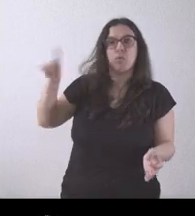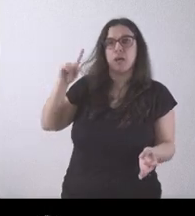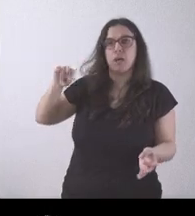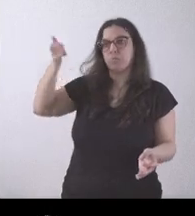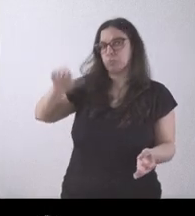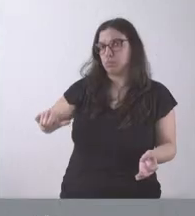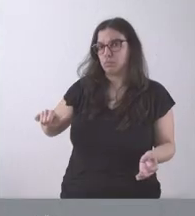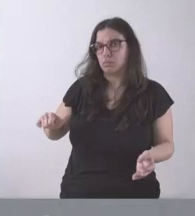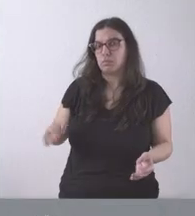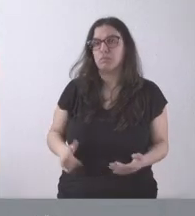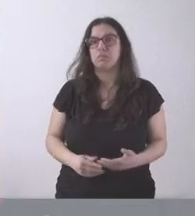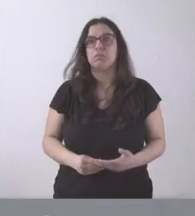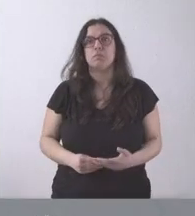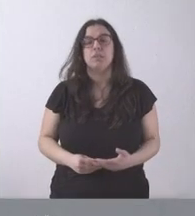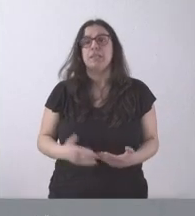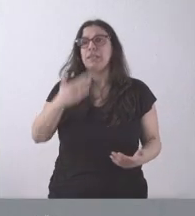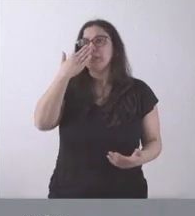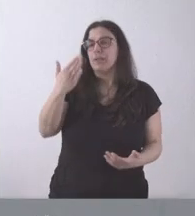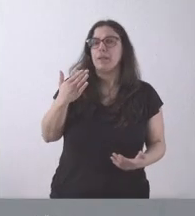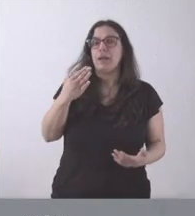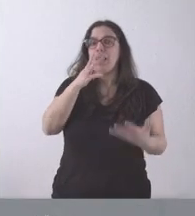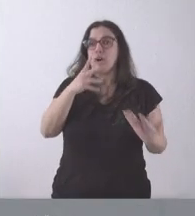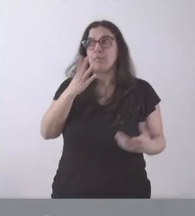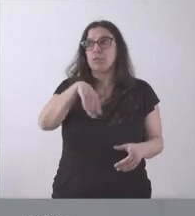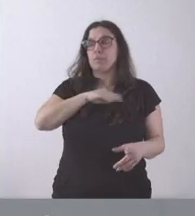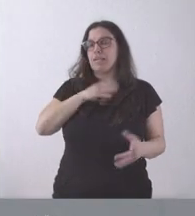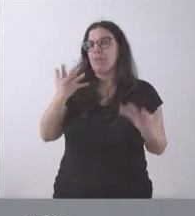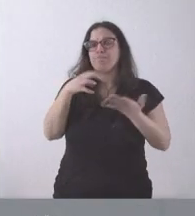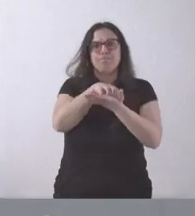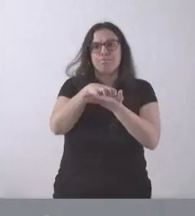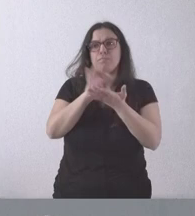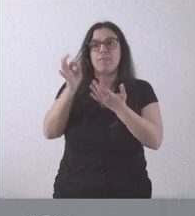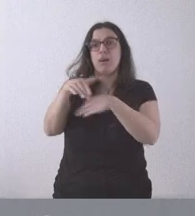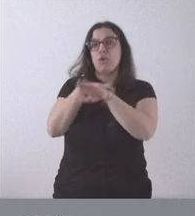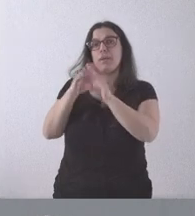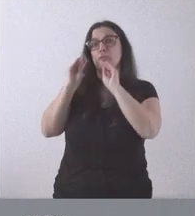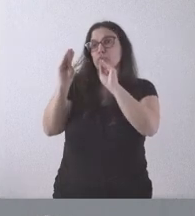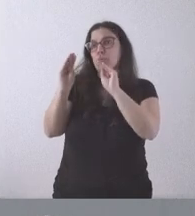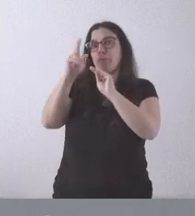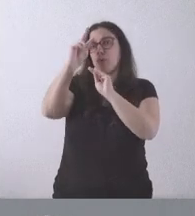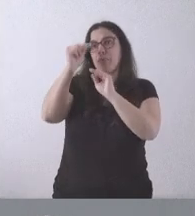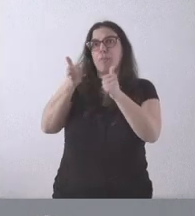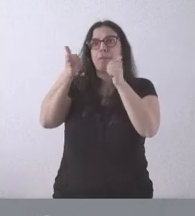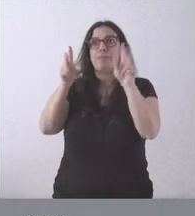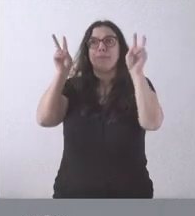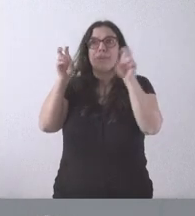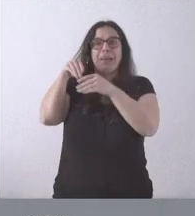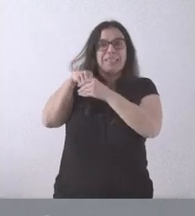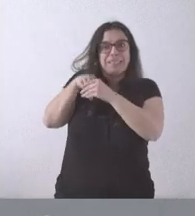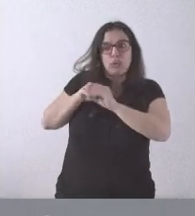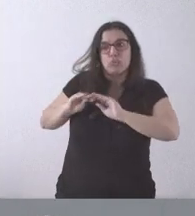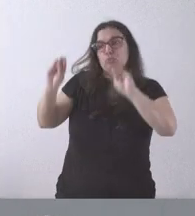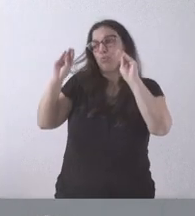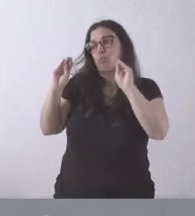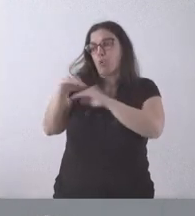ocurra? La verdad es que hay muchísima indifinición en momento en España. La verdad es que hay un Gobierno que está más preocupado de los temas internos de